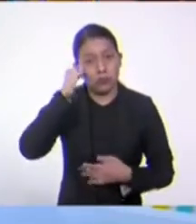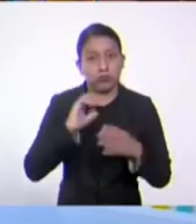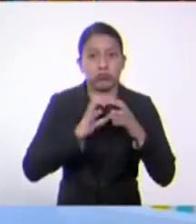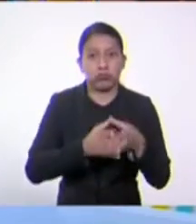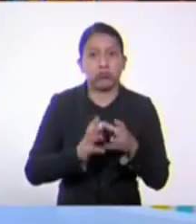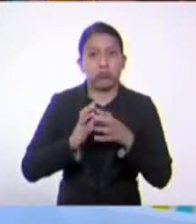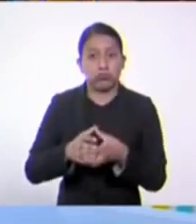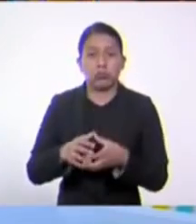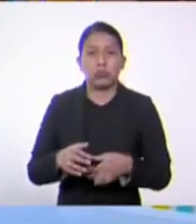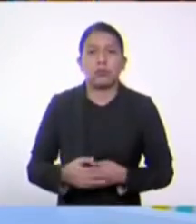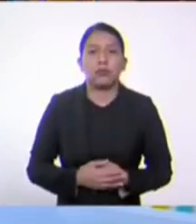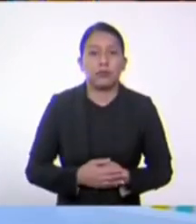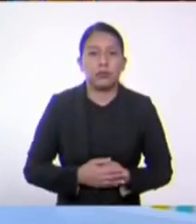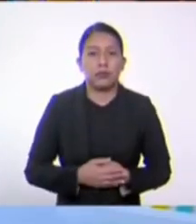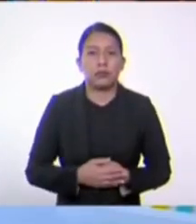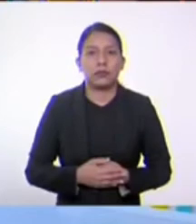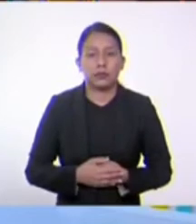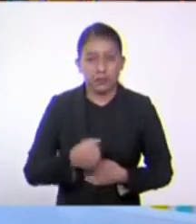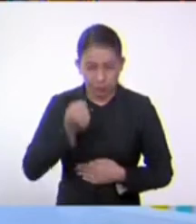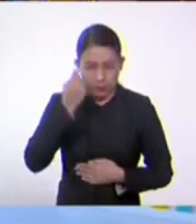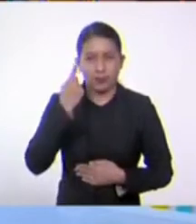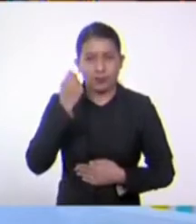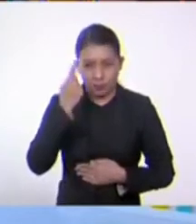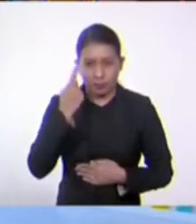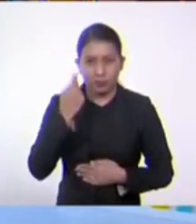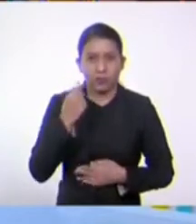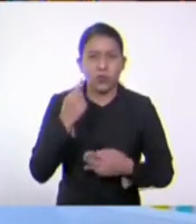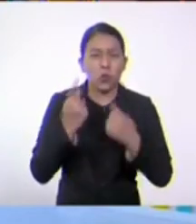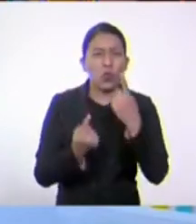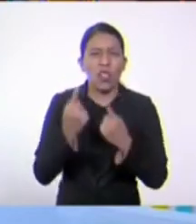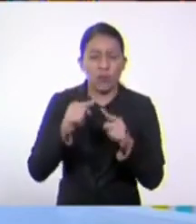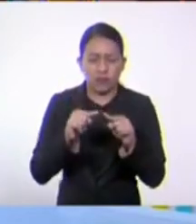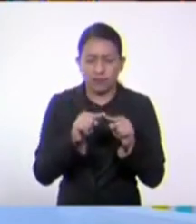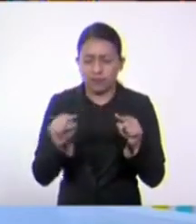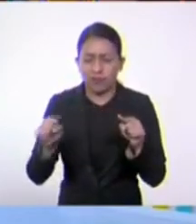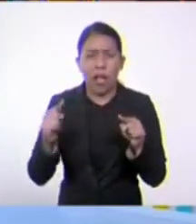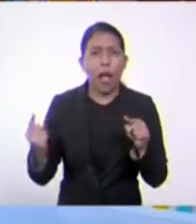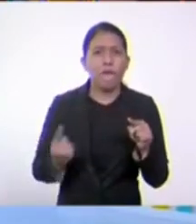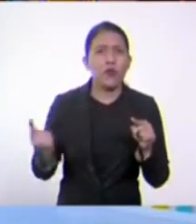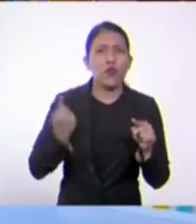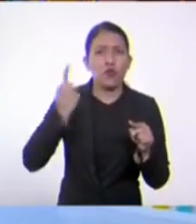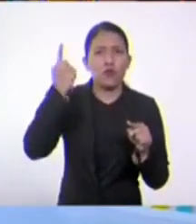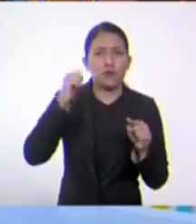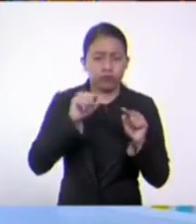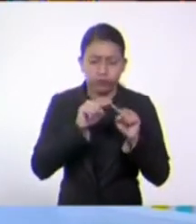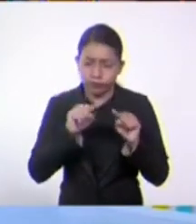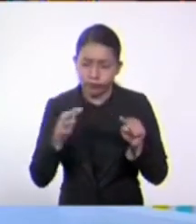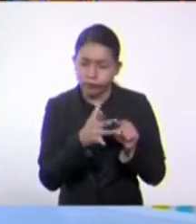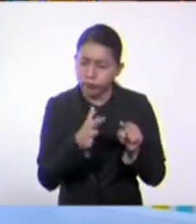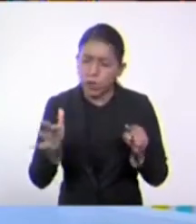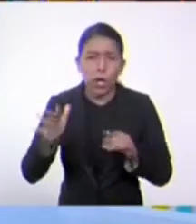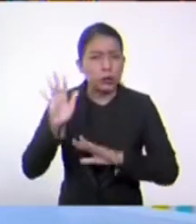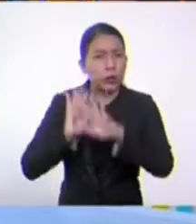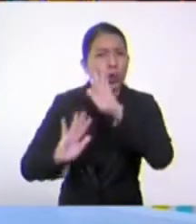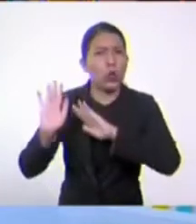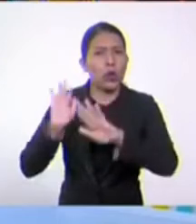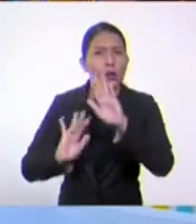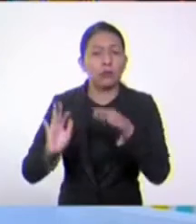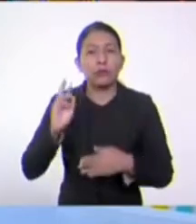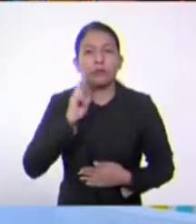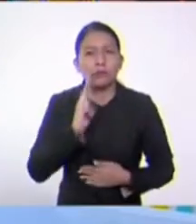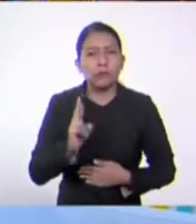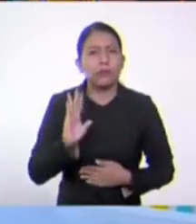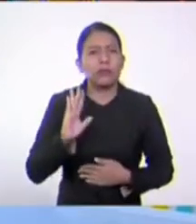taxonómicos es que entendemos las líneas evolutivas y sobre todo, buscar una respuesta a la